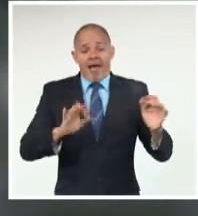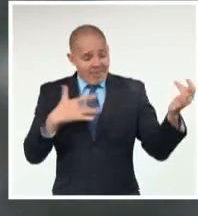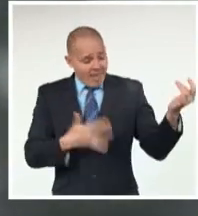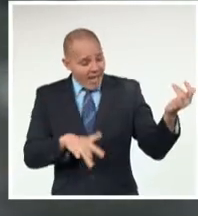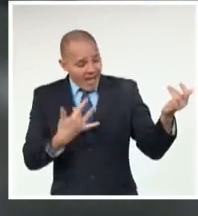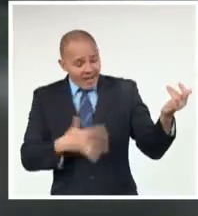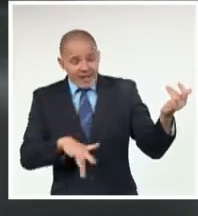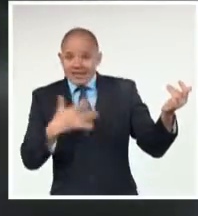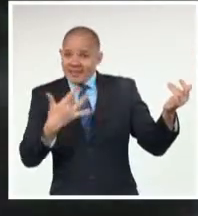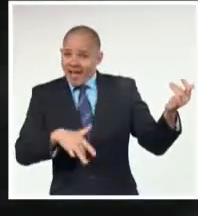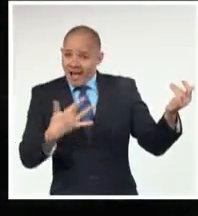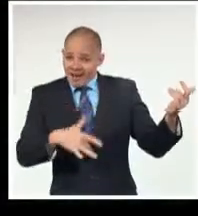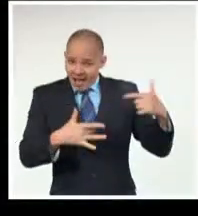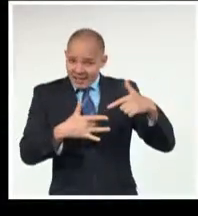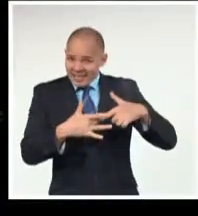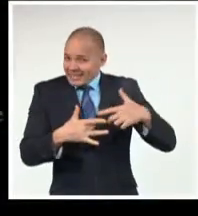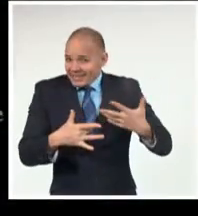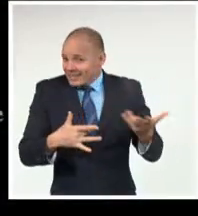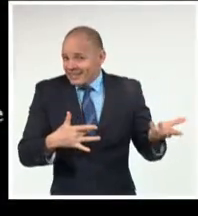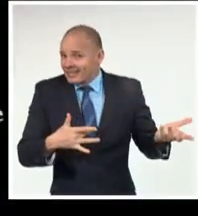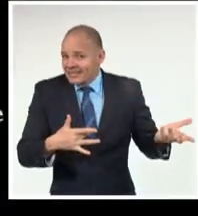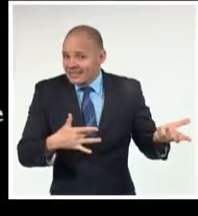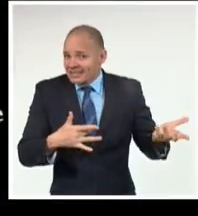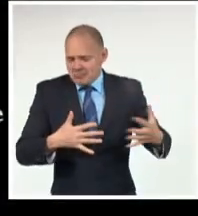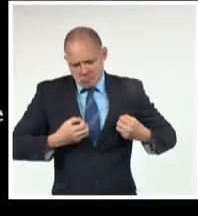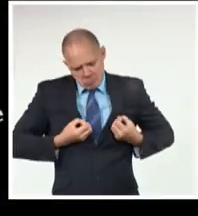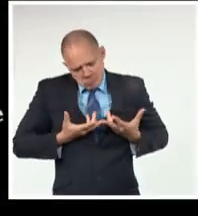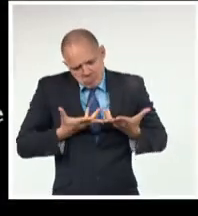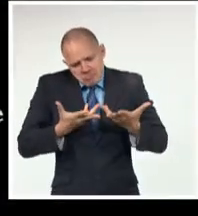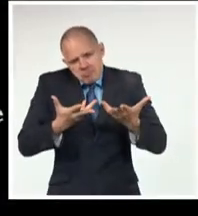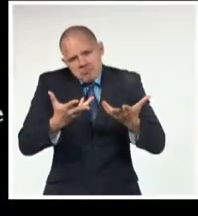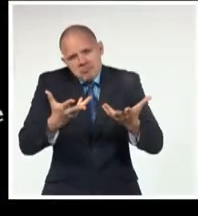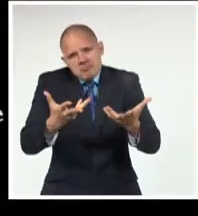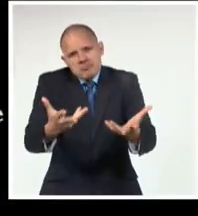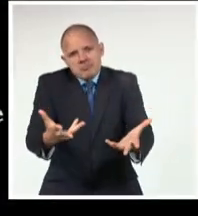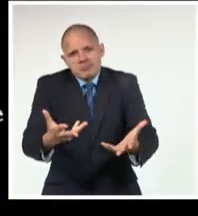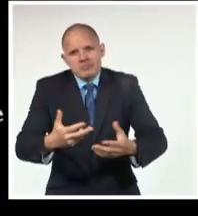la guitarra Es la guitarra Sin empetecer